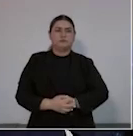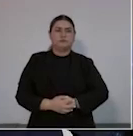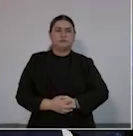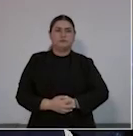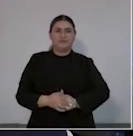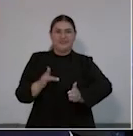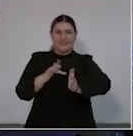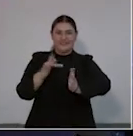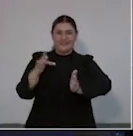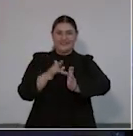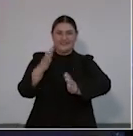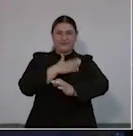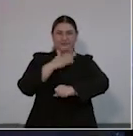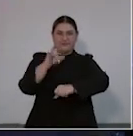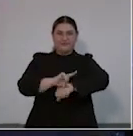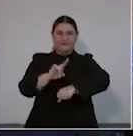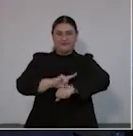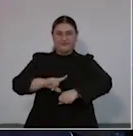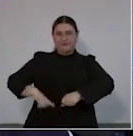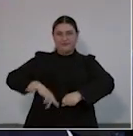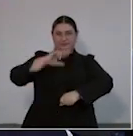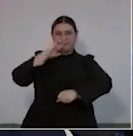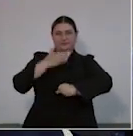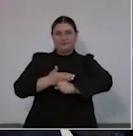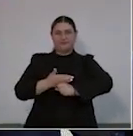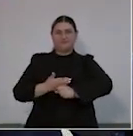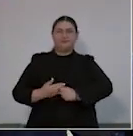Gracias, buenos días señor gobernador.